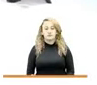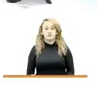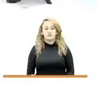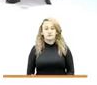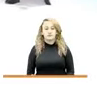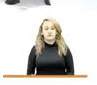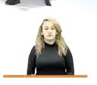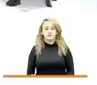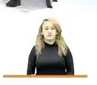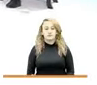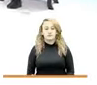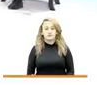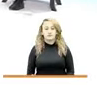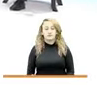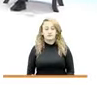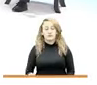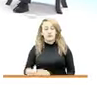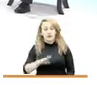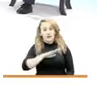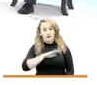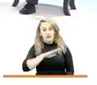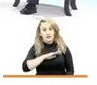alcalde buenas tardes alcalde tiene